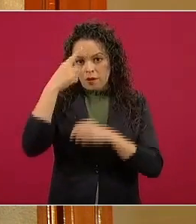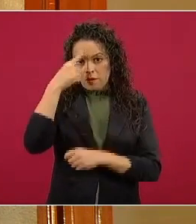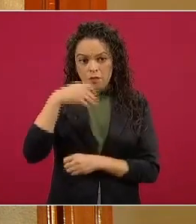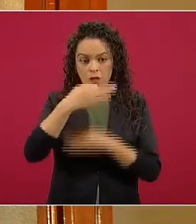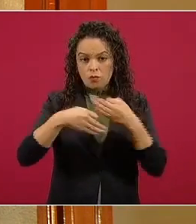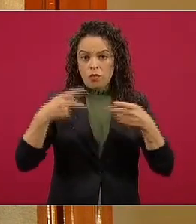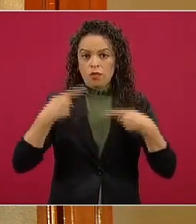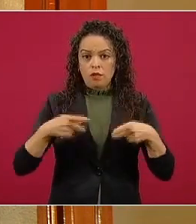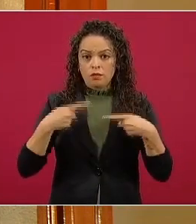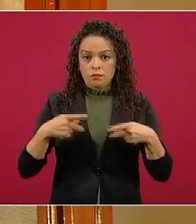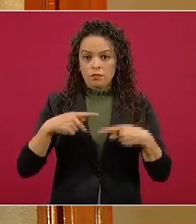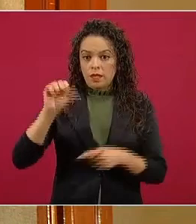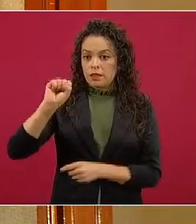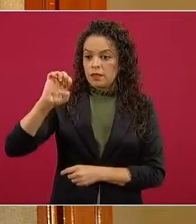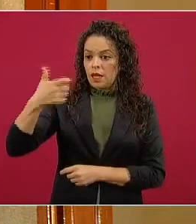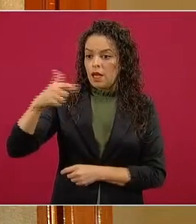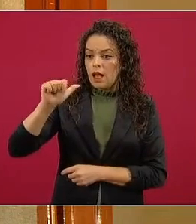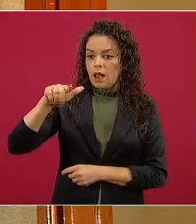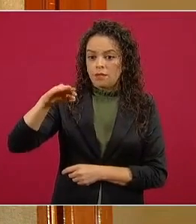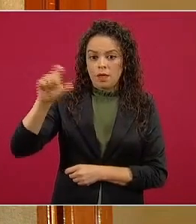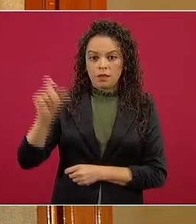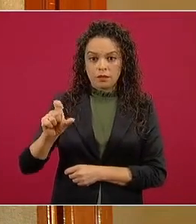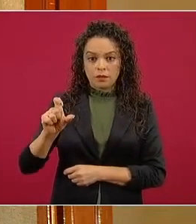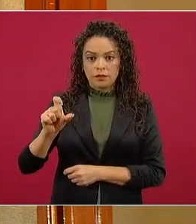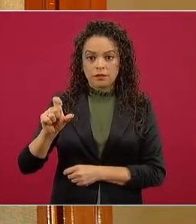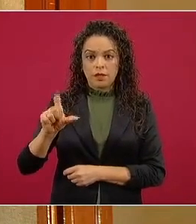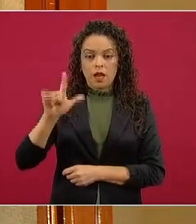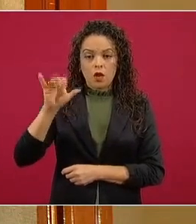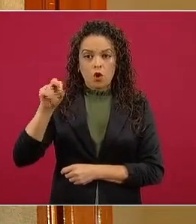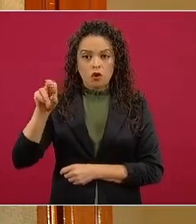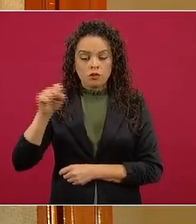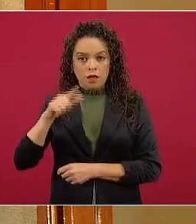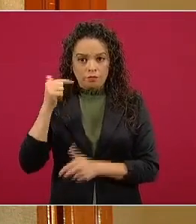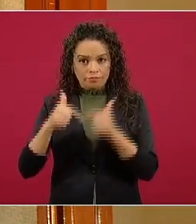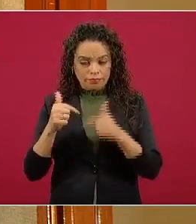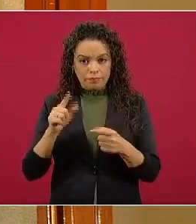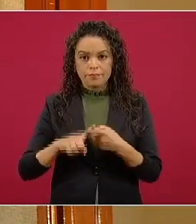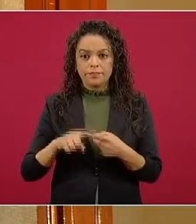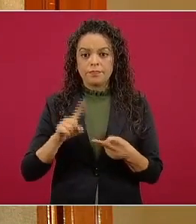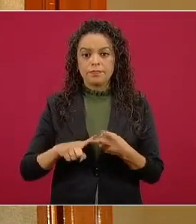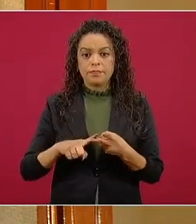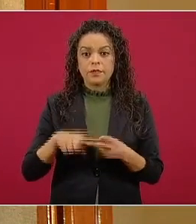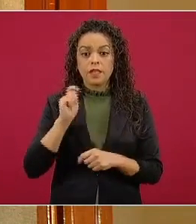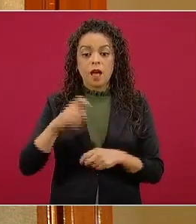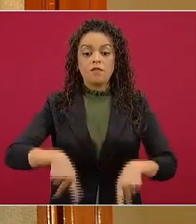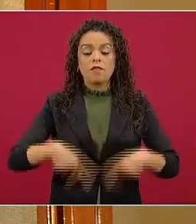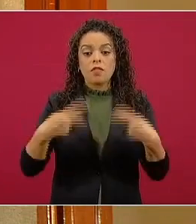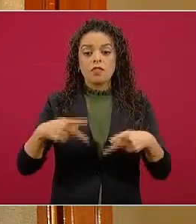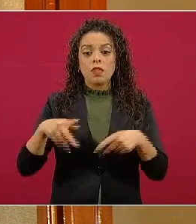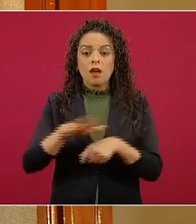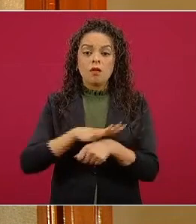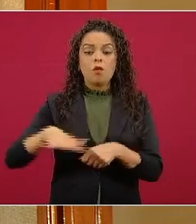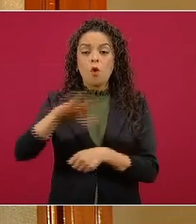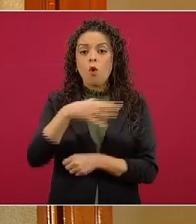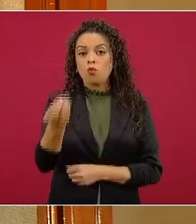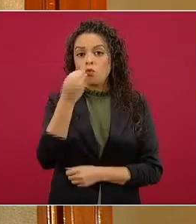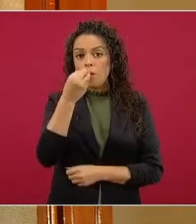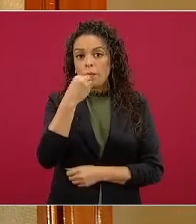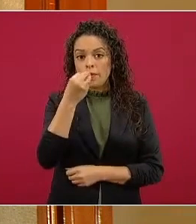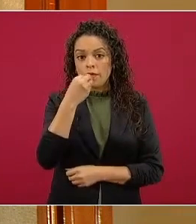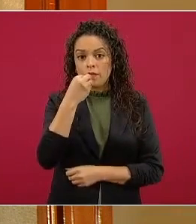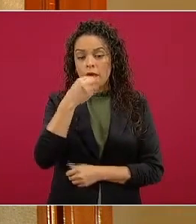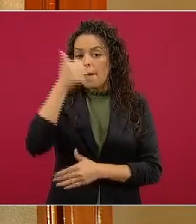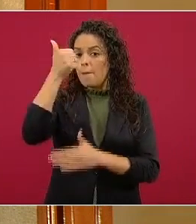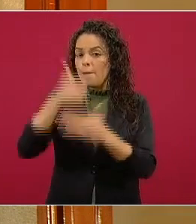Segalmex, para vender alimentos a